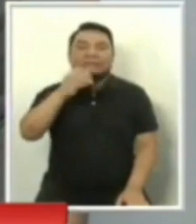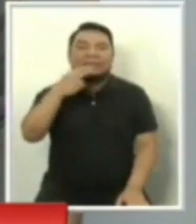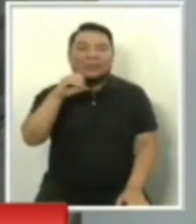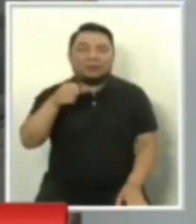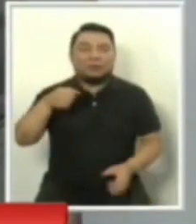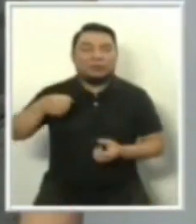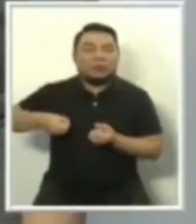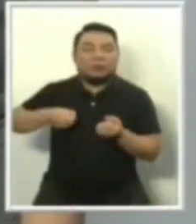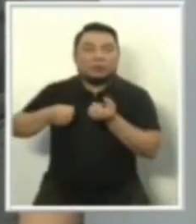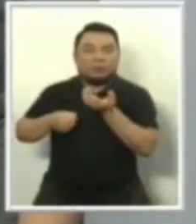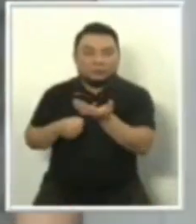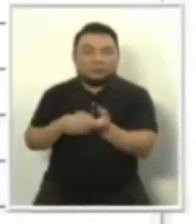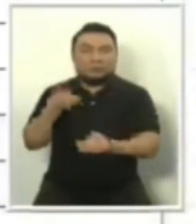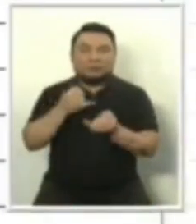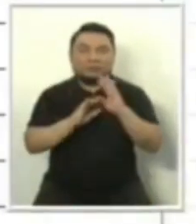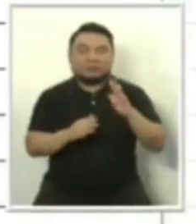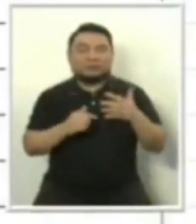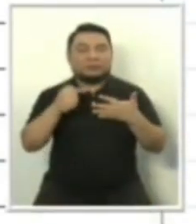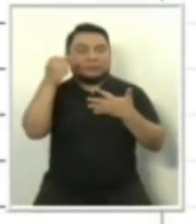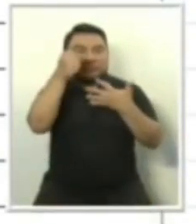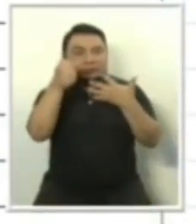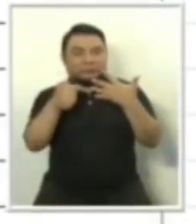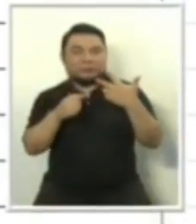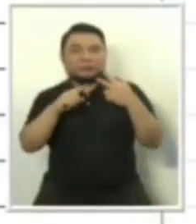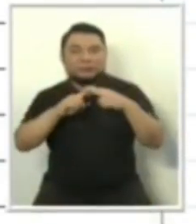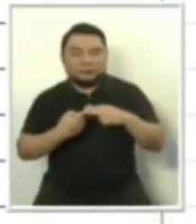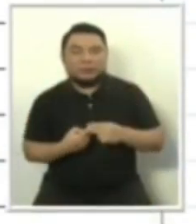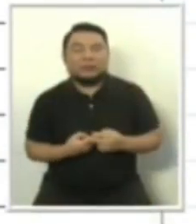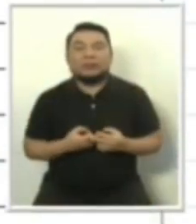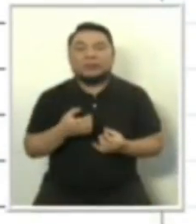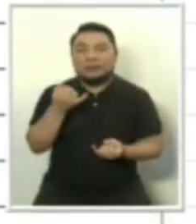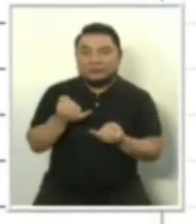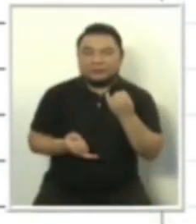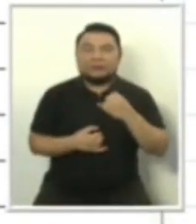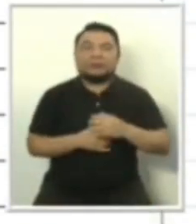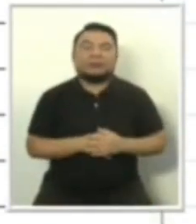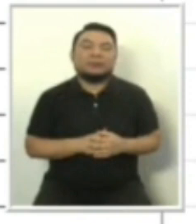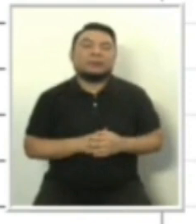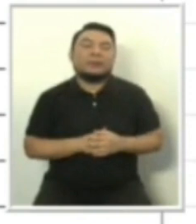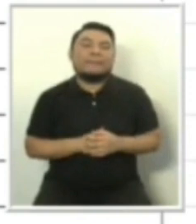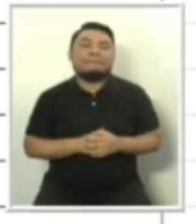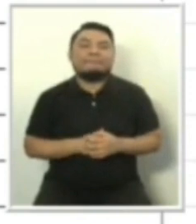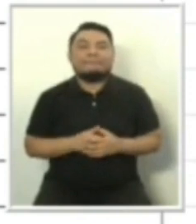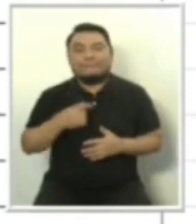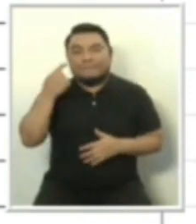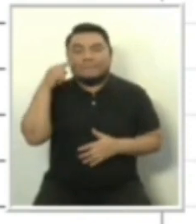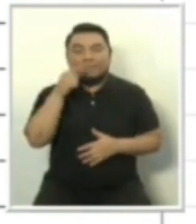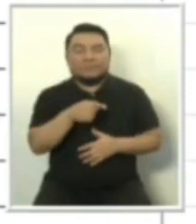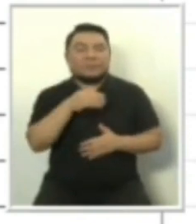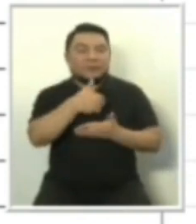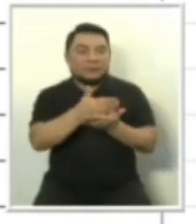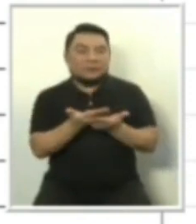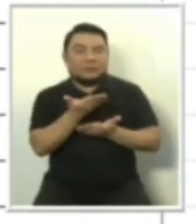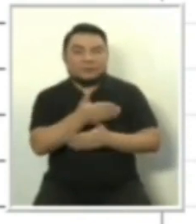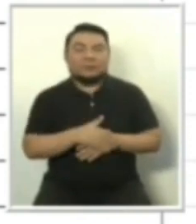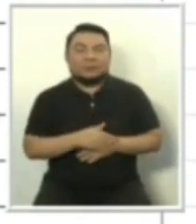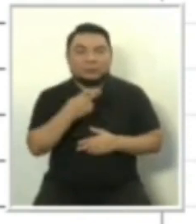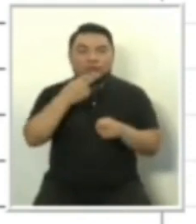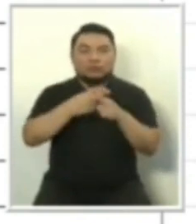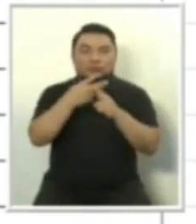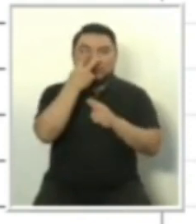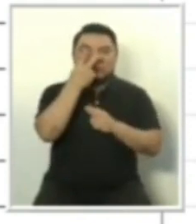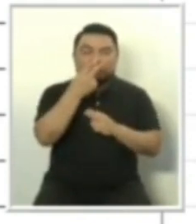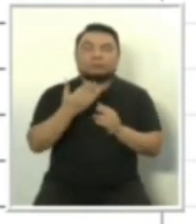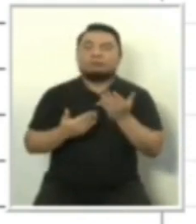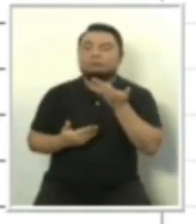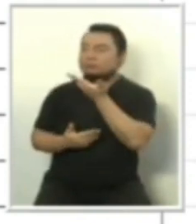intervenciones iniciales y finales para esta parte. Renovación Popular, Renacimiento Unido